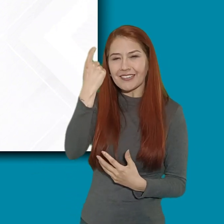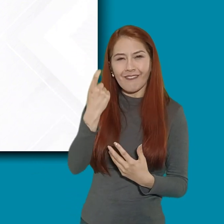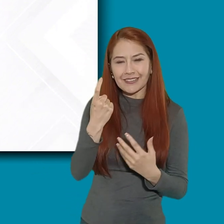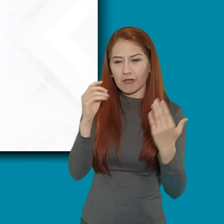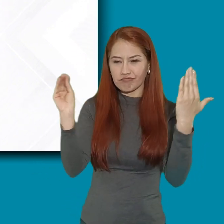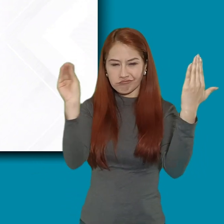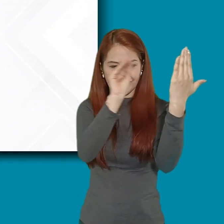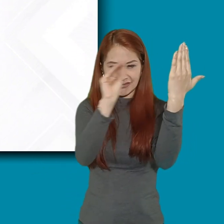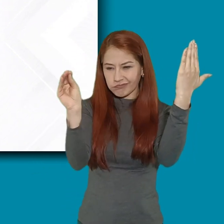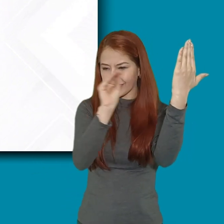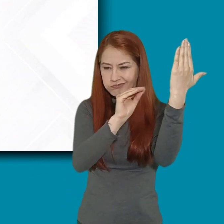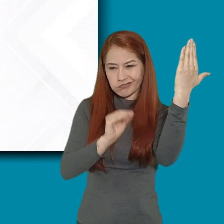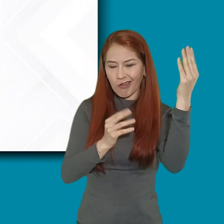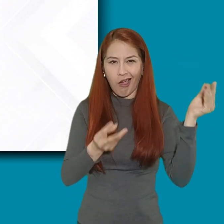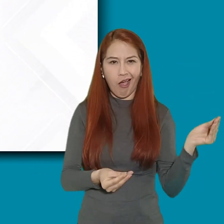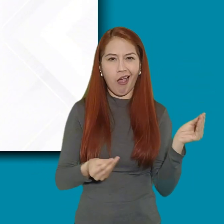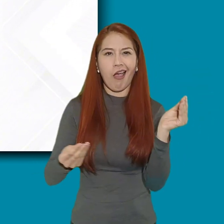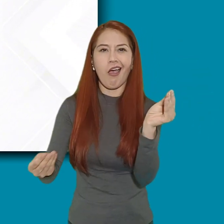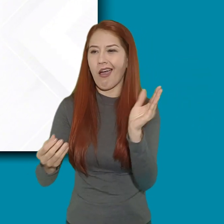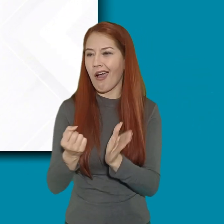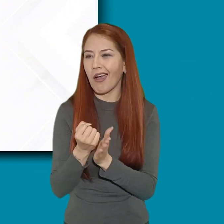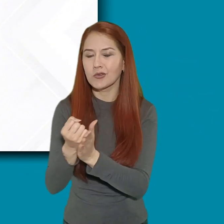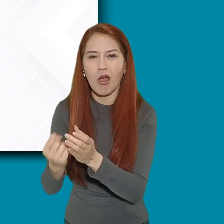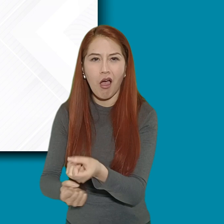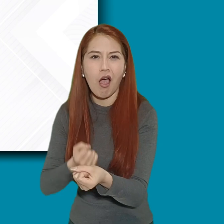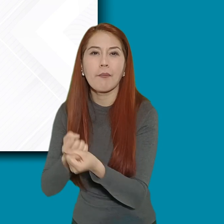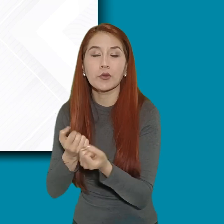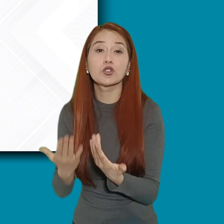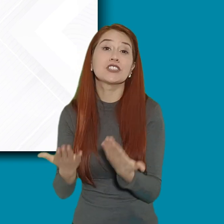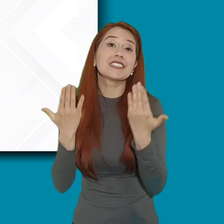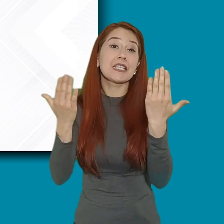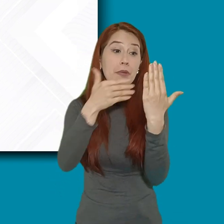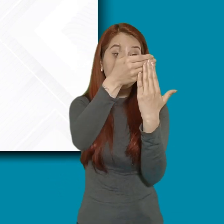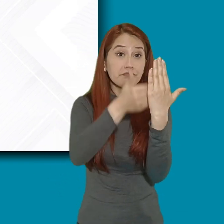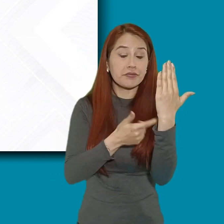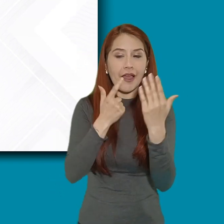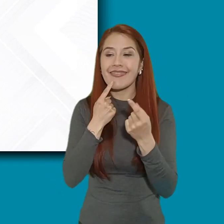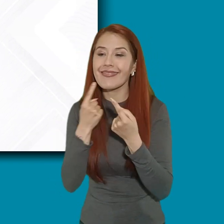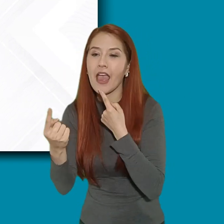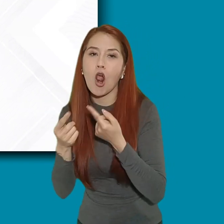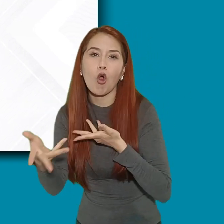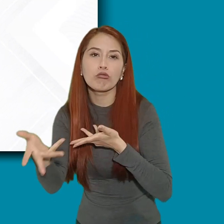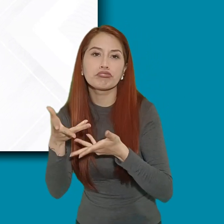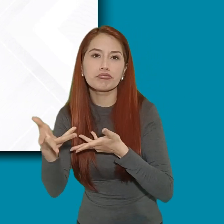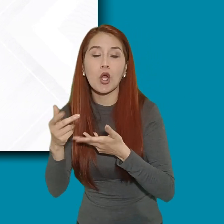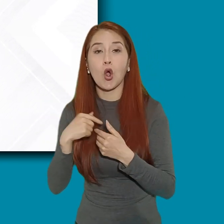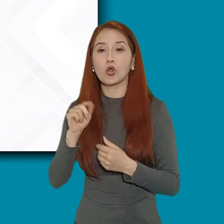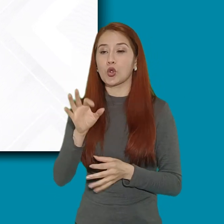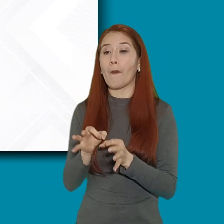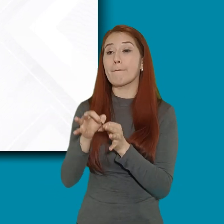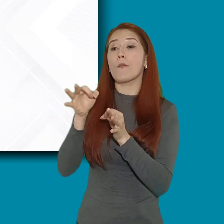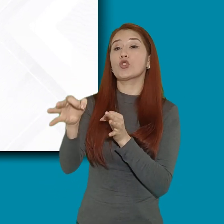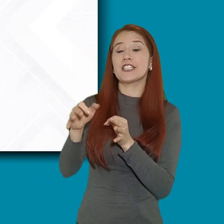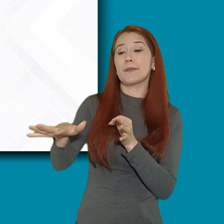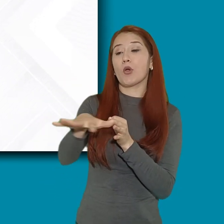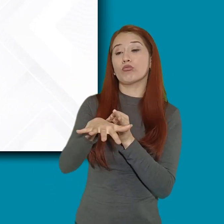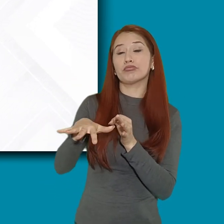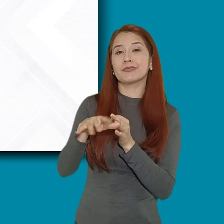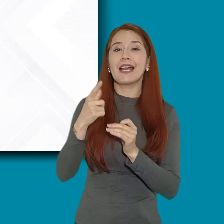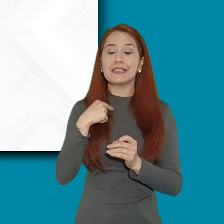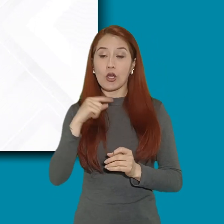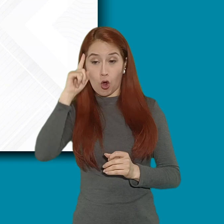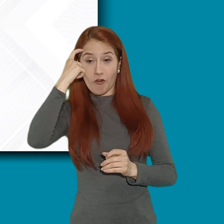asistencia técnica y, por lo tanto, facilita también el diálogo entre el municipio-gobernación y el nivel nacional.